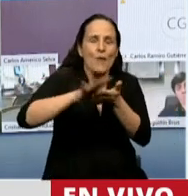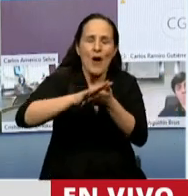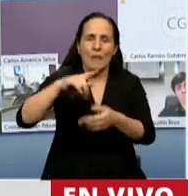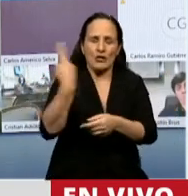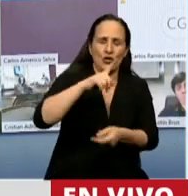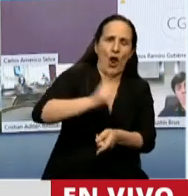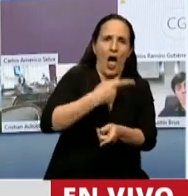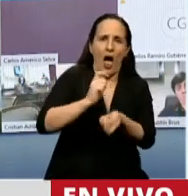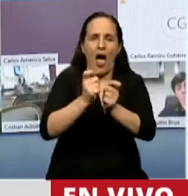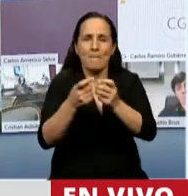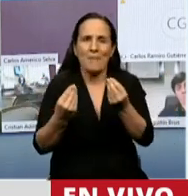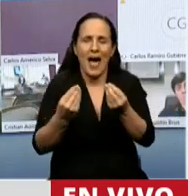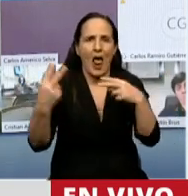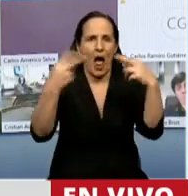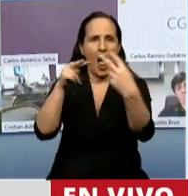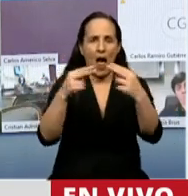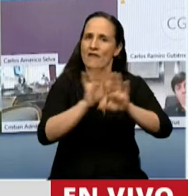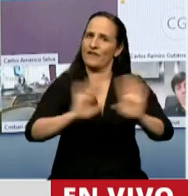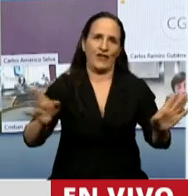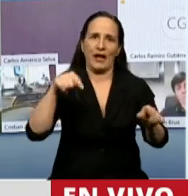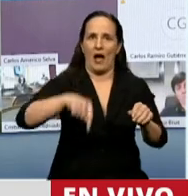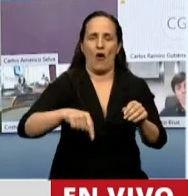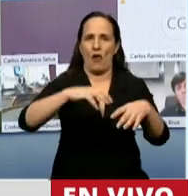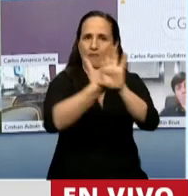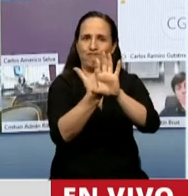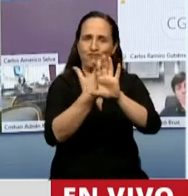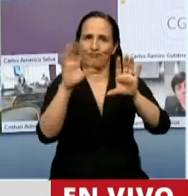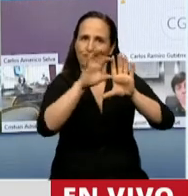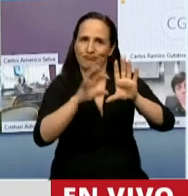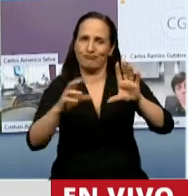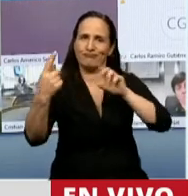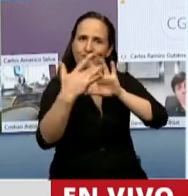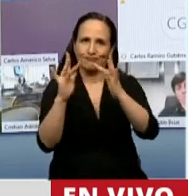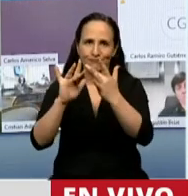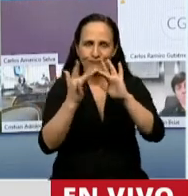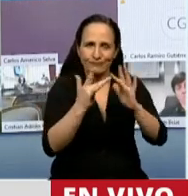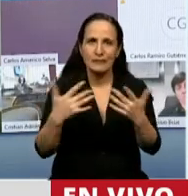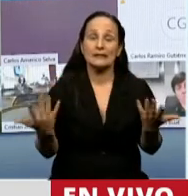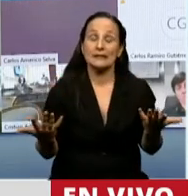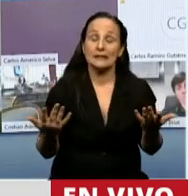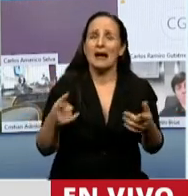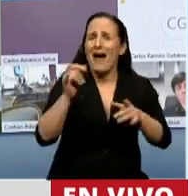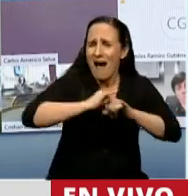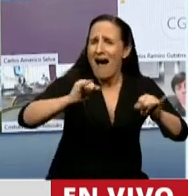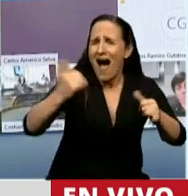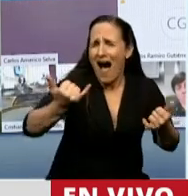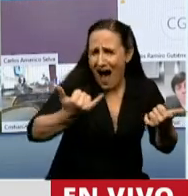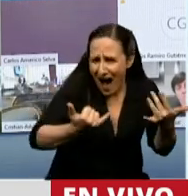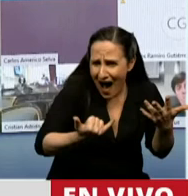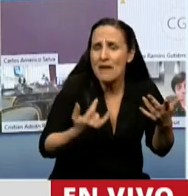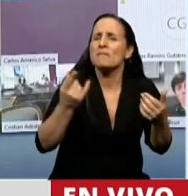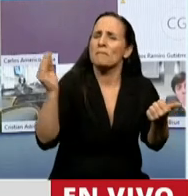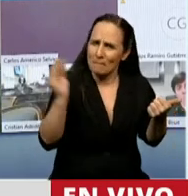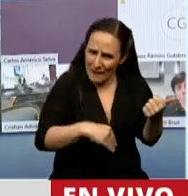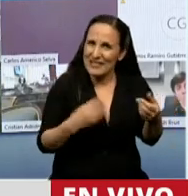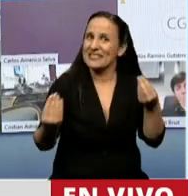construir encuentros remotos. Pero hay otros datos, además del más evidente de todos, que si